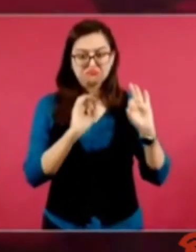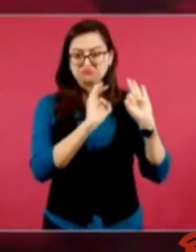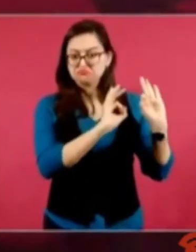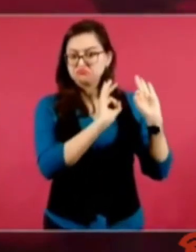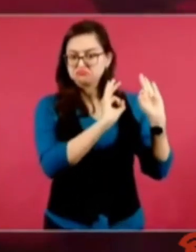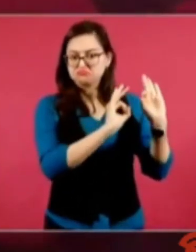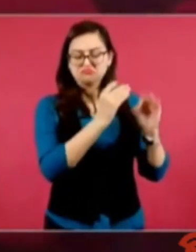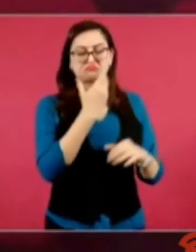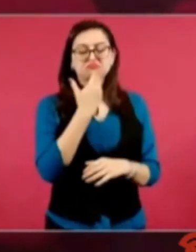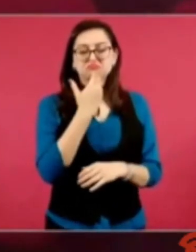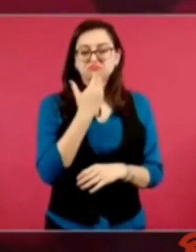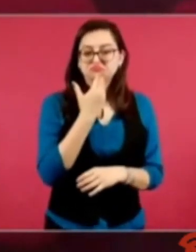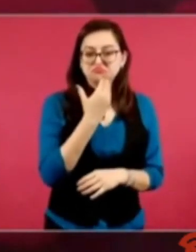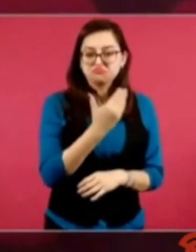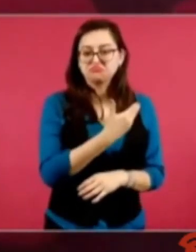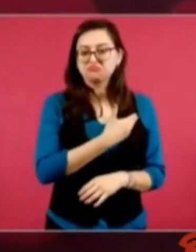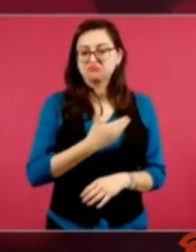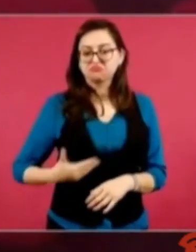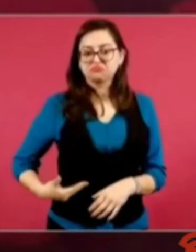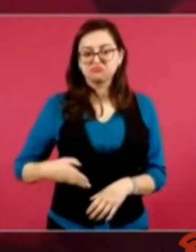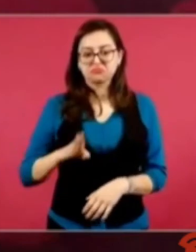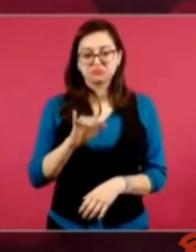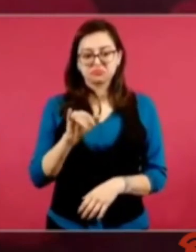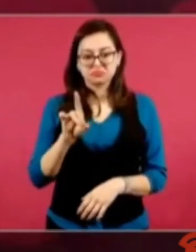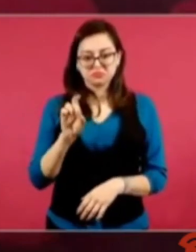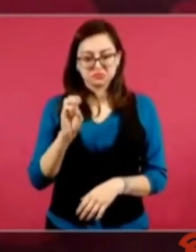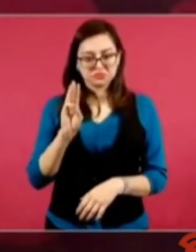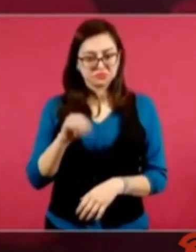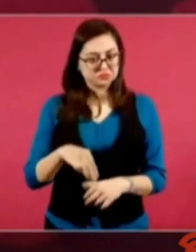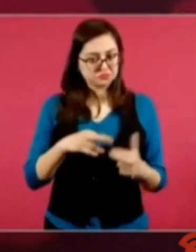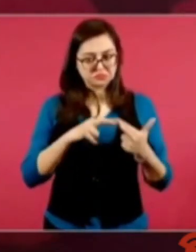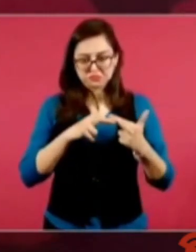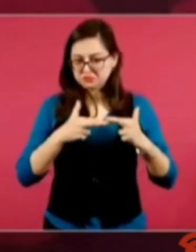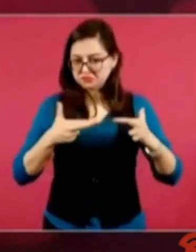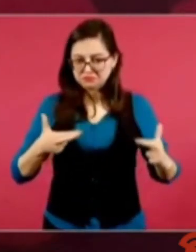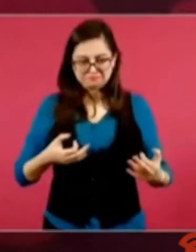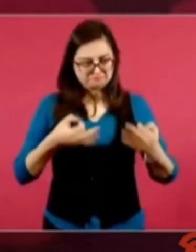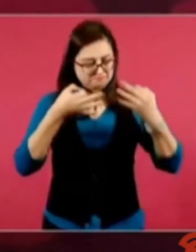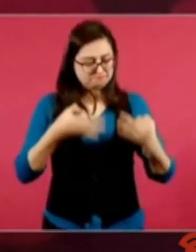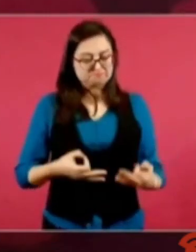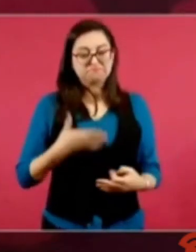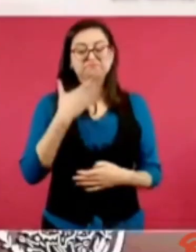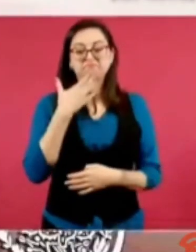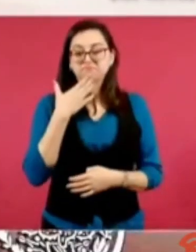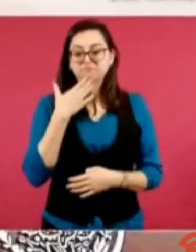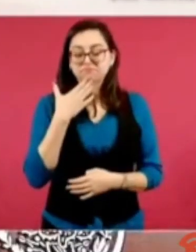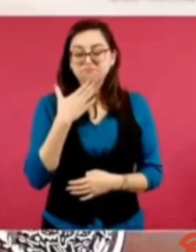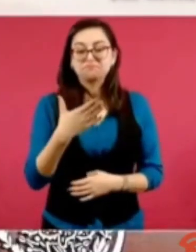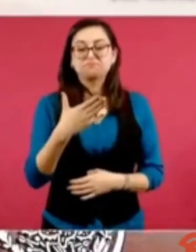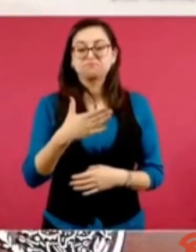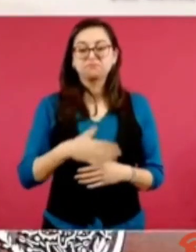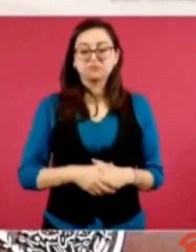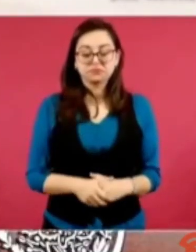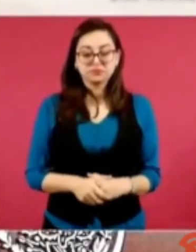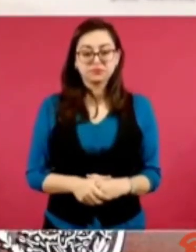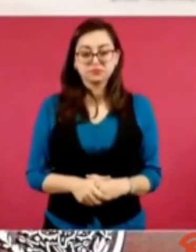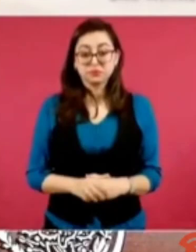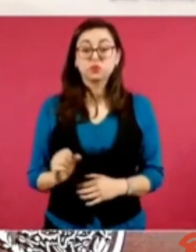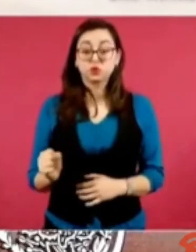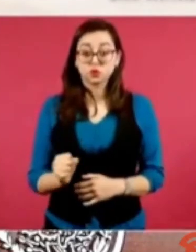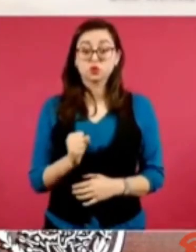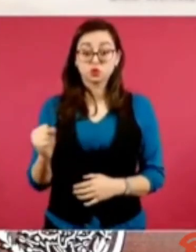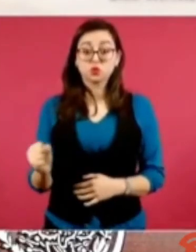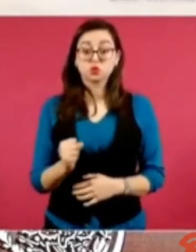gobierno del presidente Biden, muy buenas relaciones. Hemos contado con suerte.